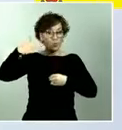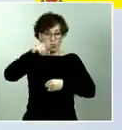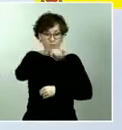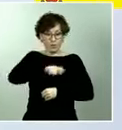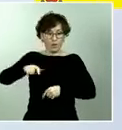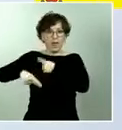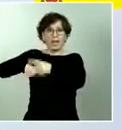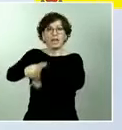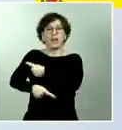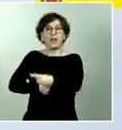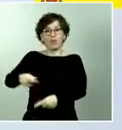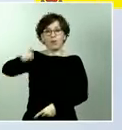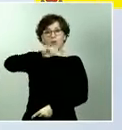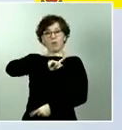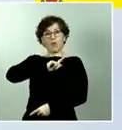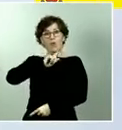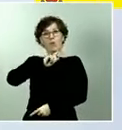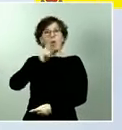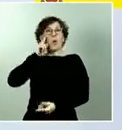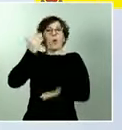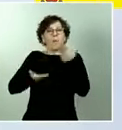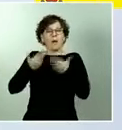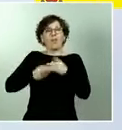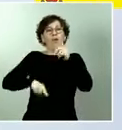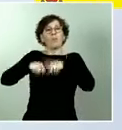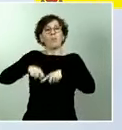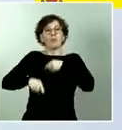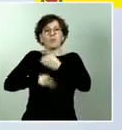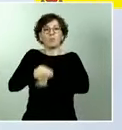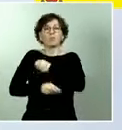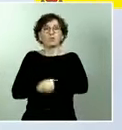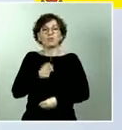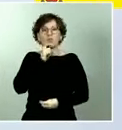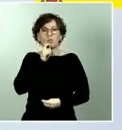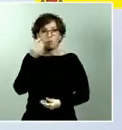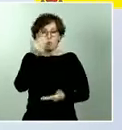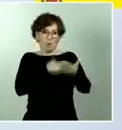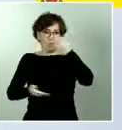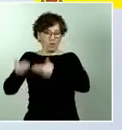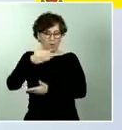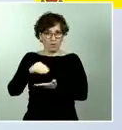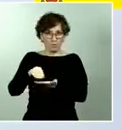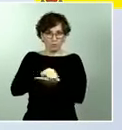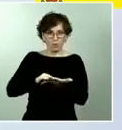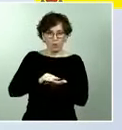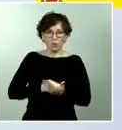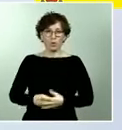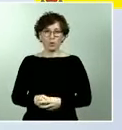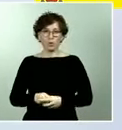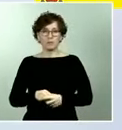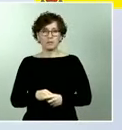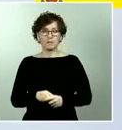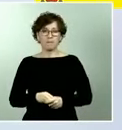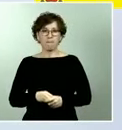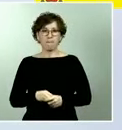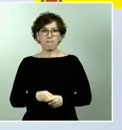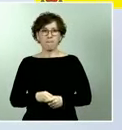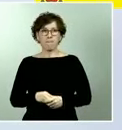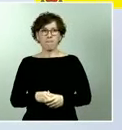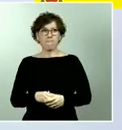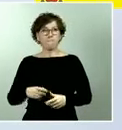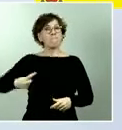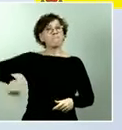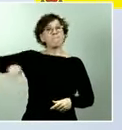para aportar soluciones. Todos debemos comprender que ni el confinamiento ni la reducción de la movilidad